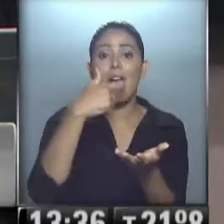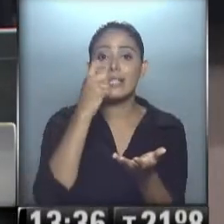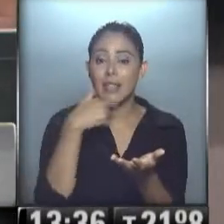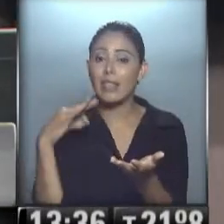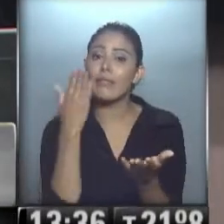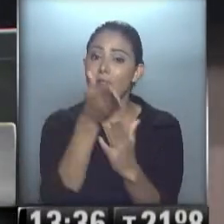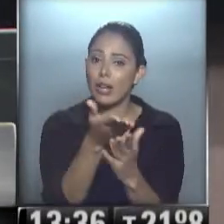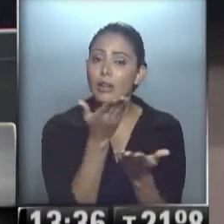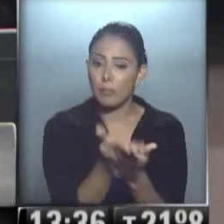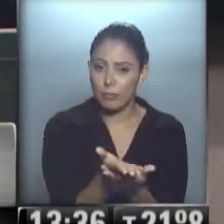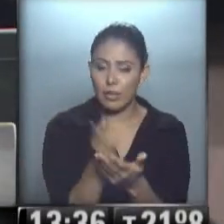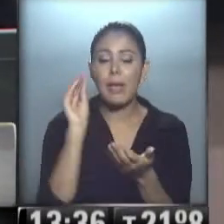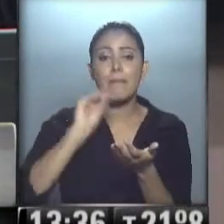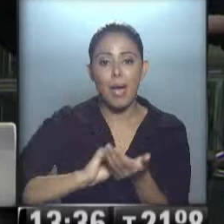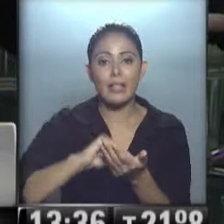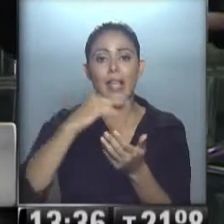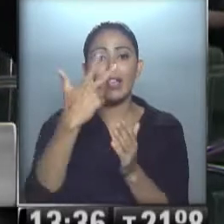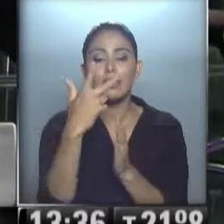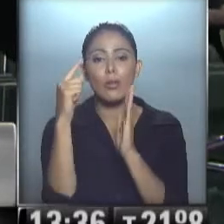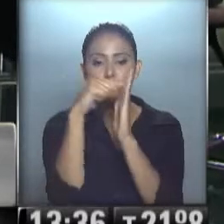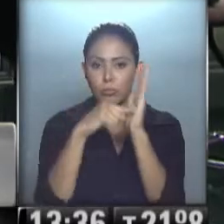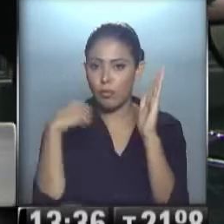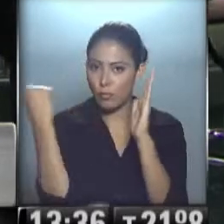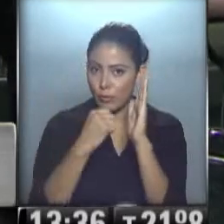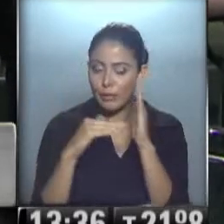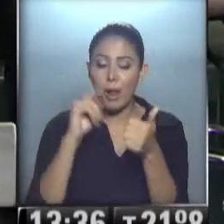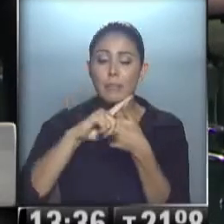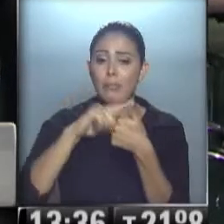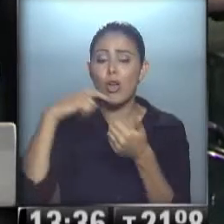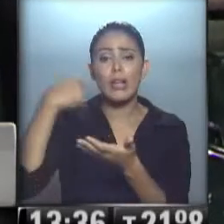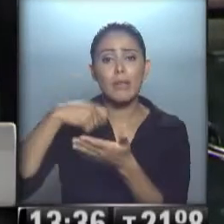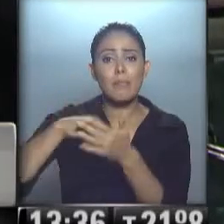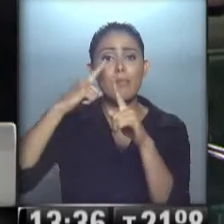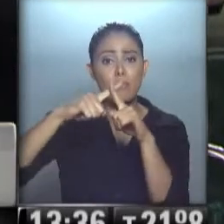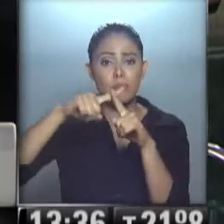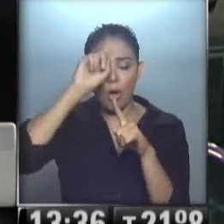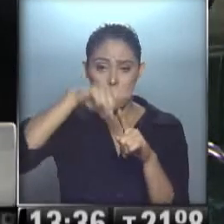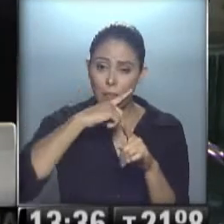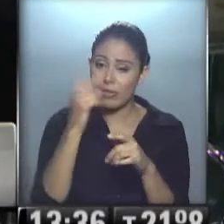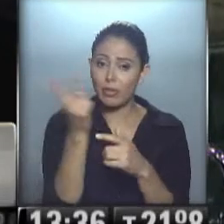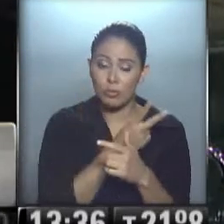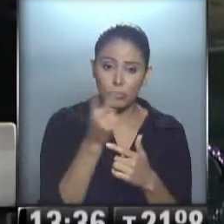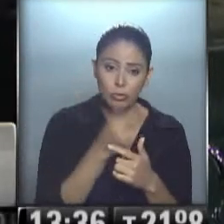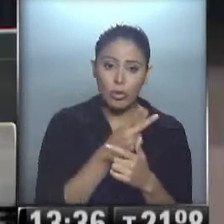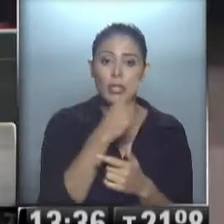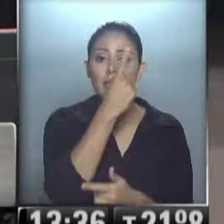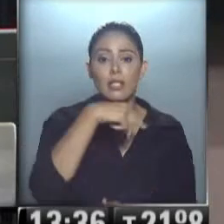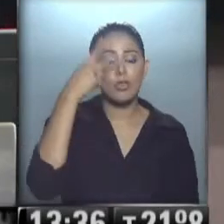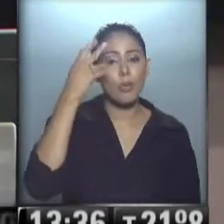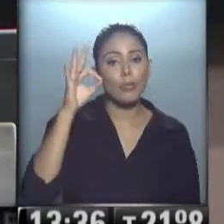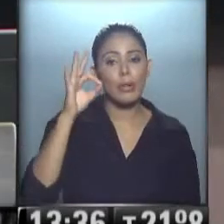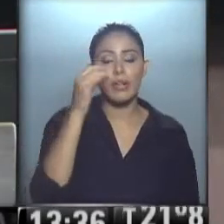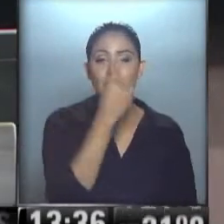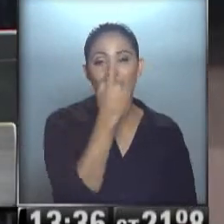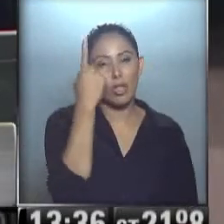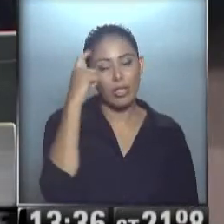que solicitar, obviamente, además de eso, tres puntos centrales. Primero, te pagan la asignación mensual de Lucas y Juan Ignacio, 220 pesos, 110 por cada